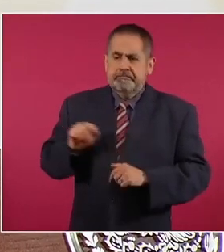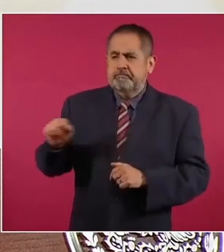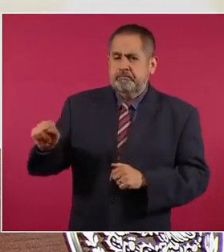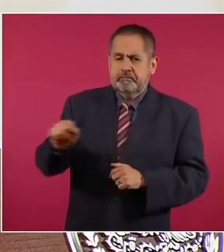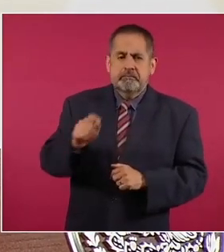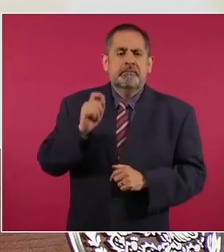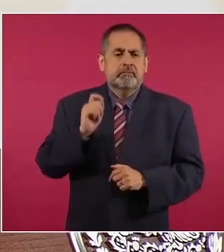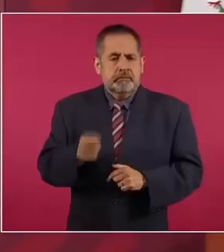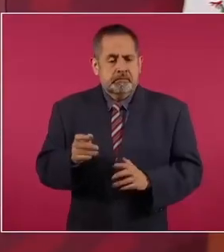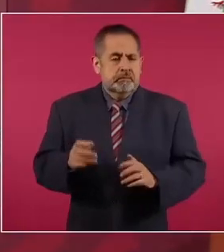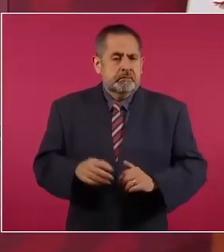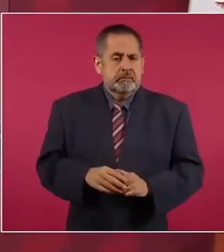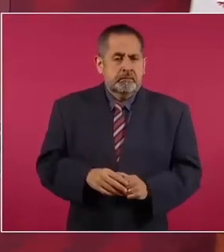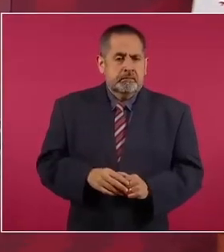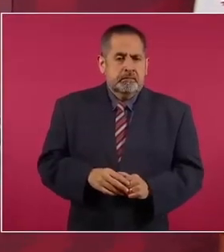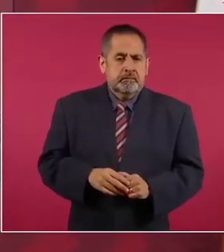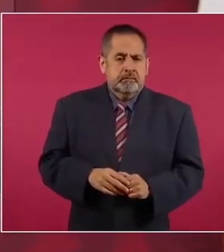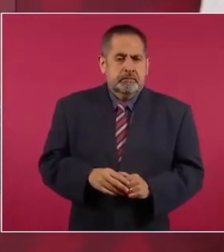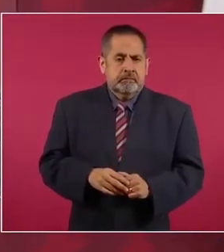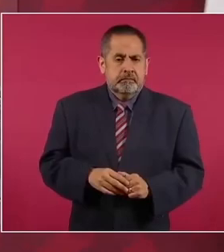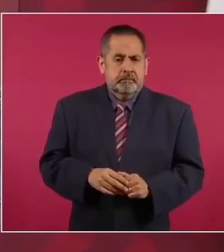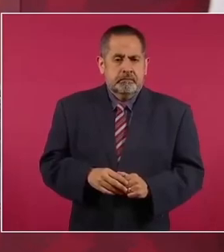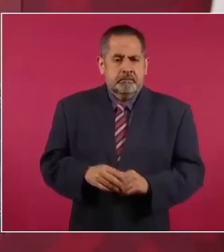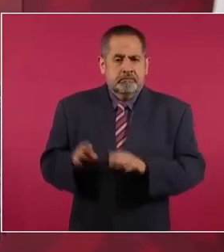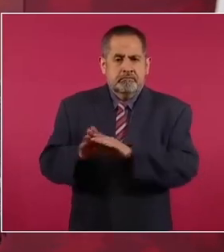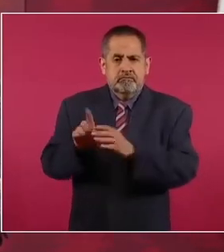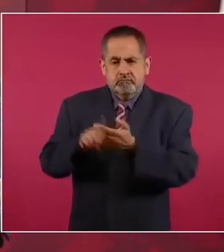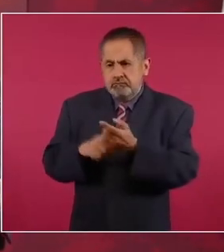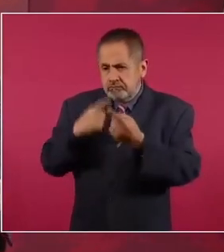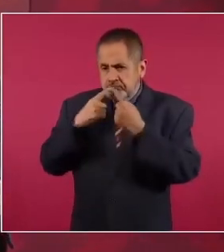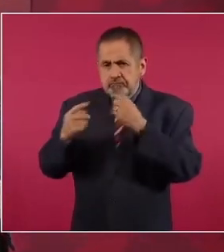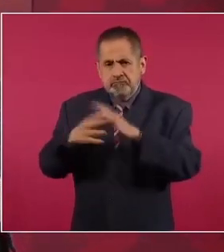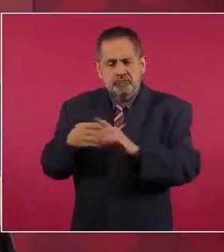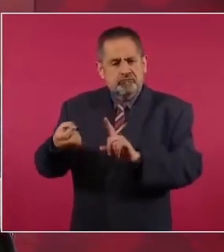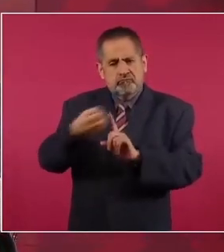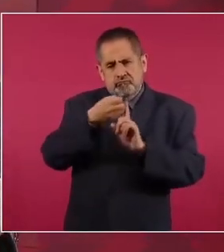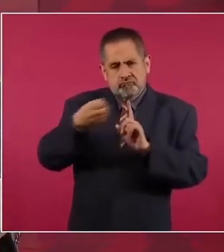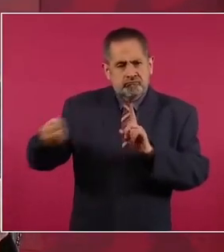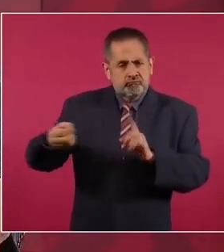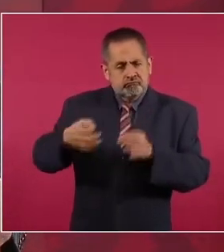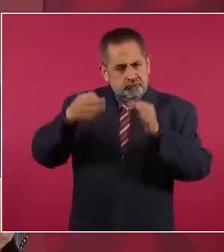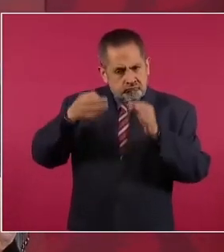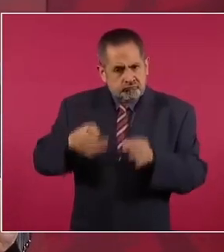con mucha disciplina